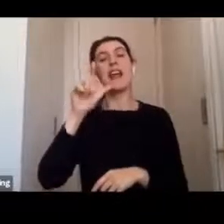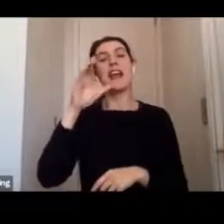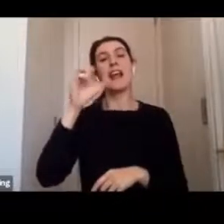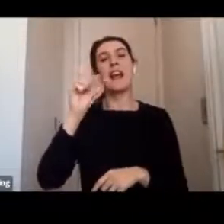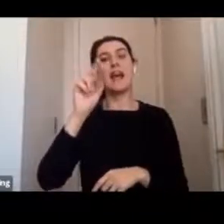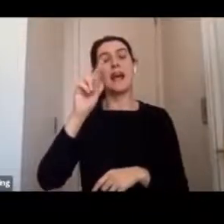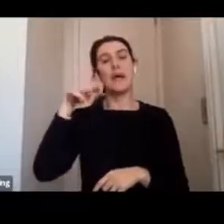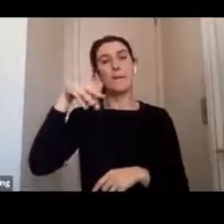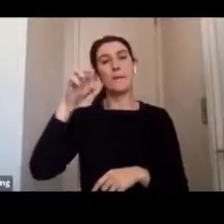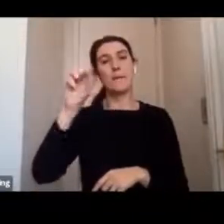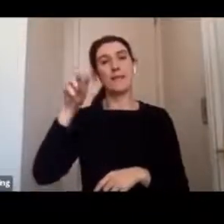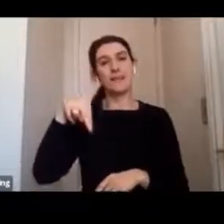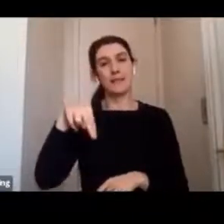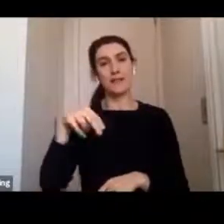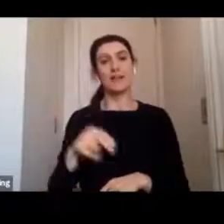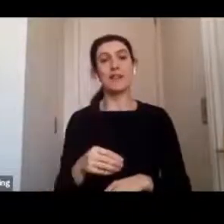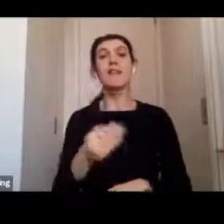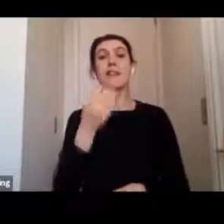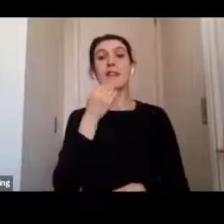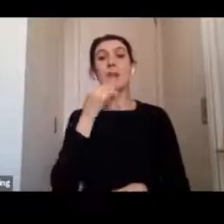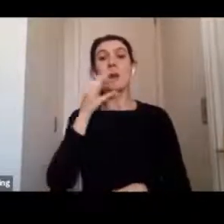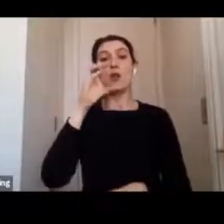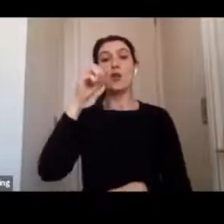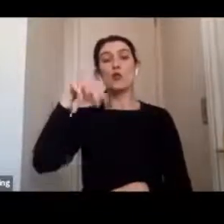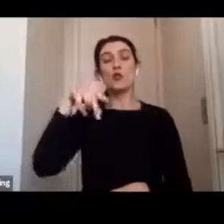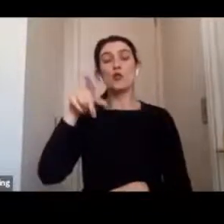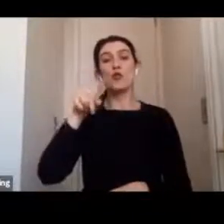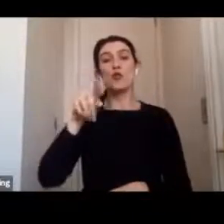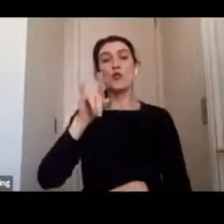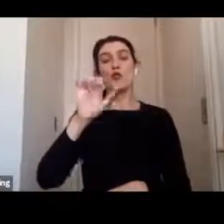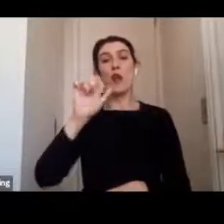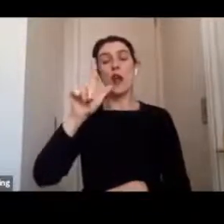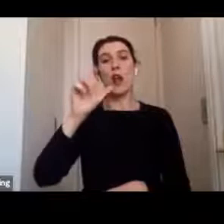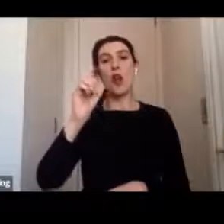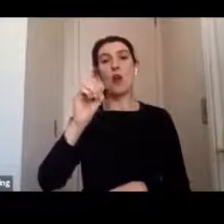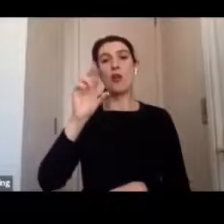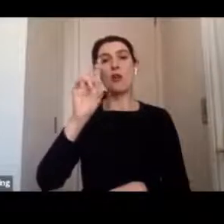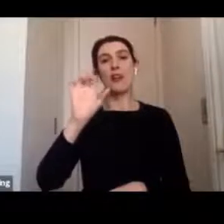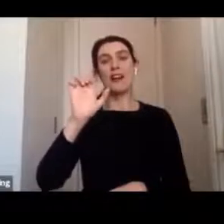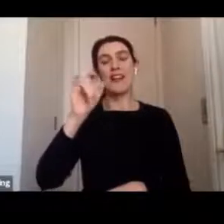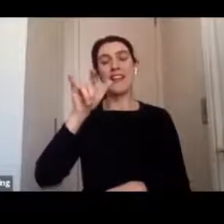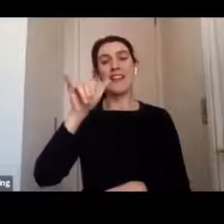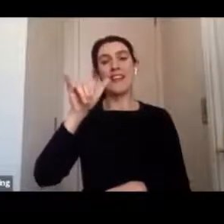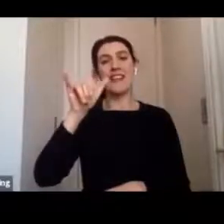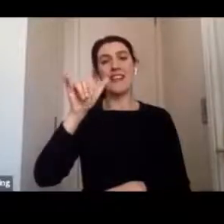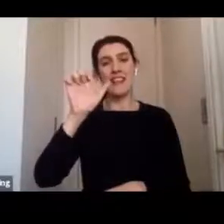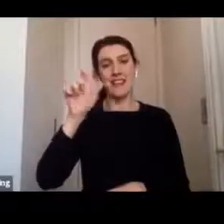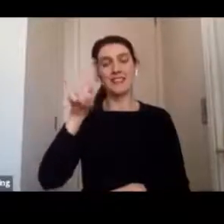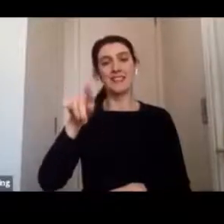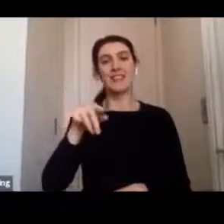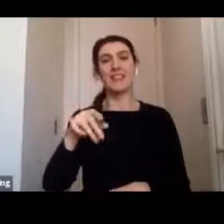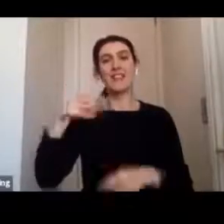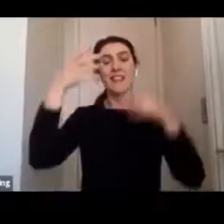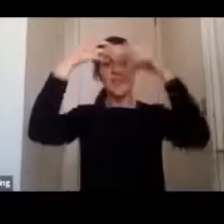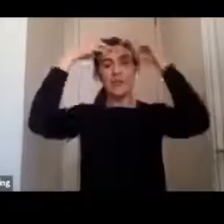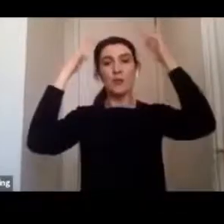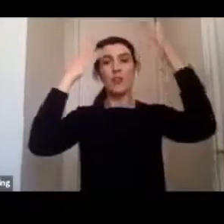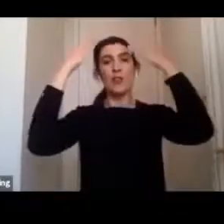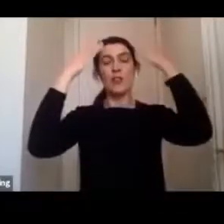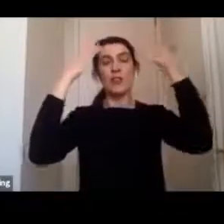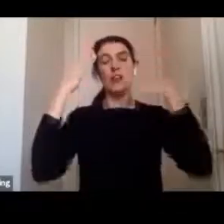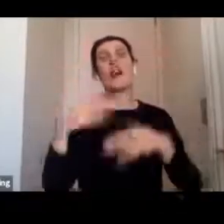Contamos también con Consuelo Reyes, que es neuropsicóloga clínica, ella tiene formación en psicología de la católica,